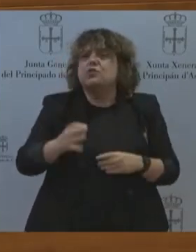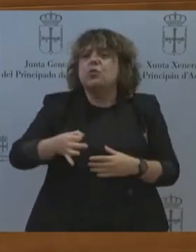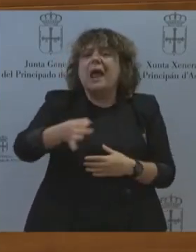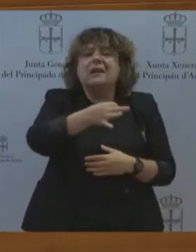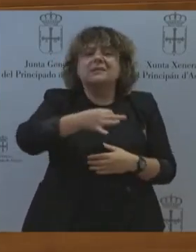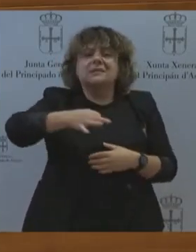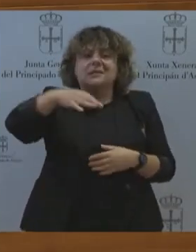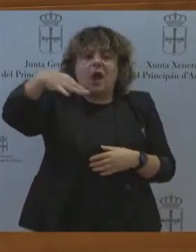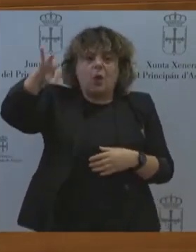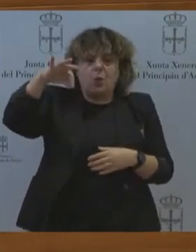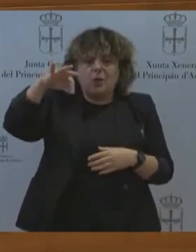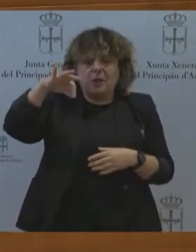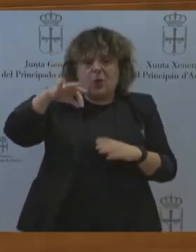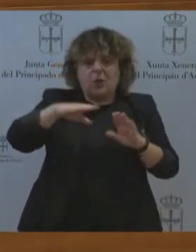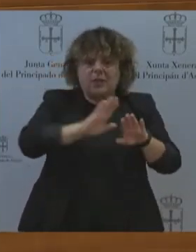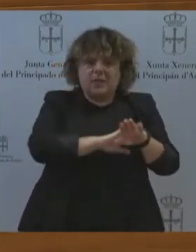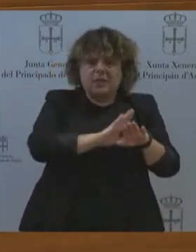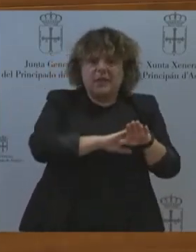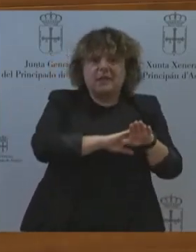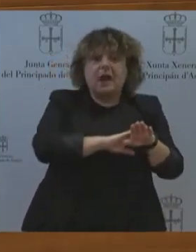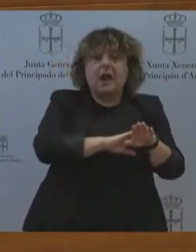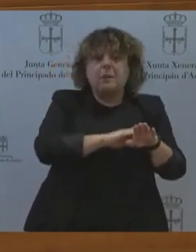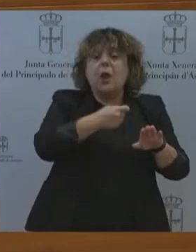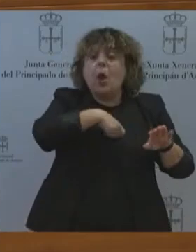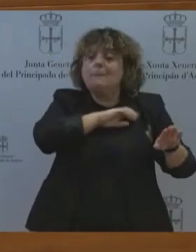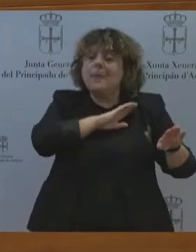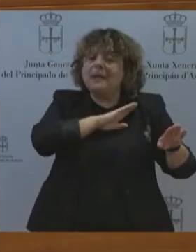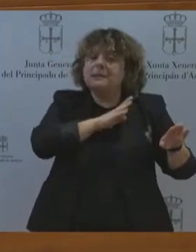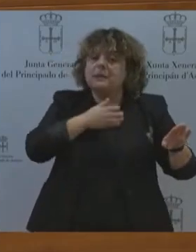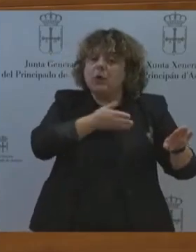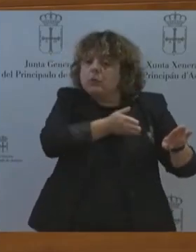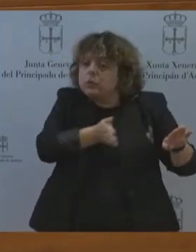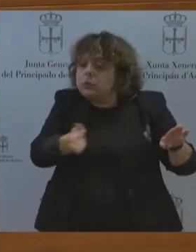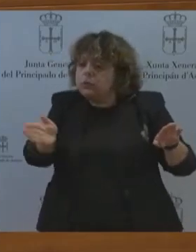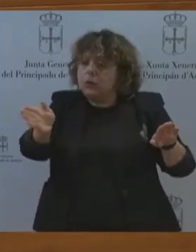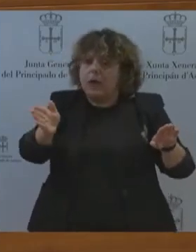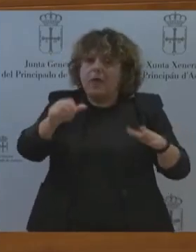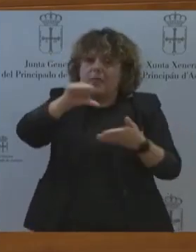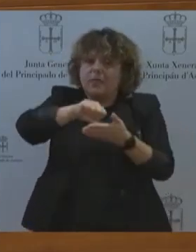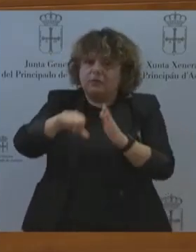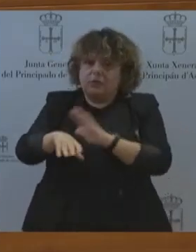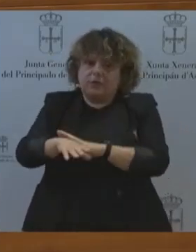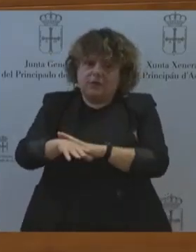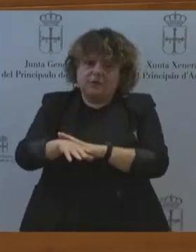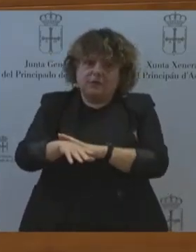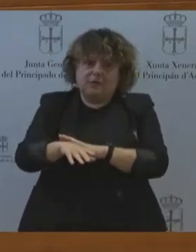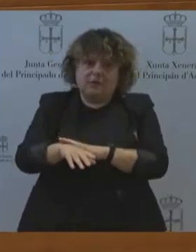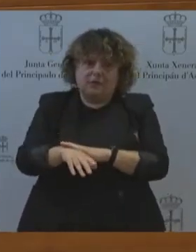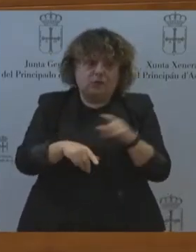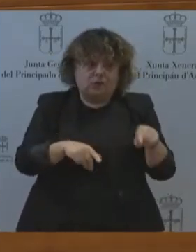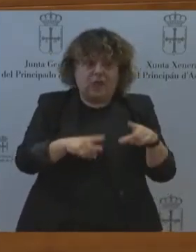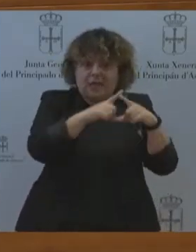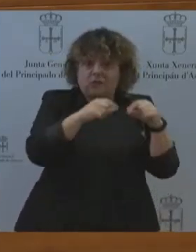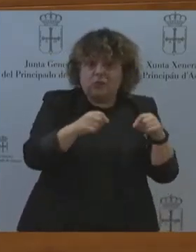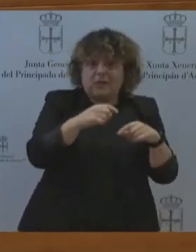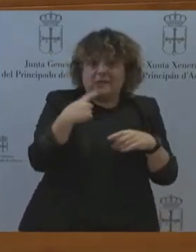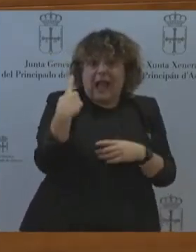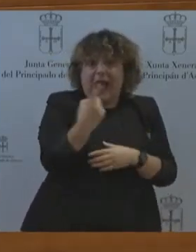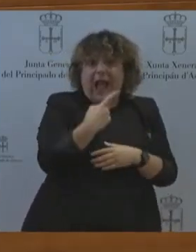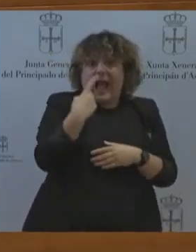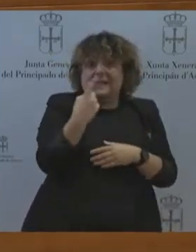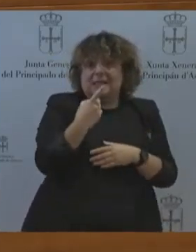derecha. Y el aislamiento no es bueno para Asturias. Piénselo. Después del sanchismo, la